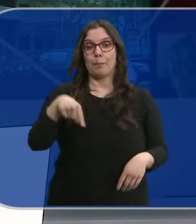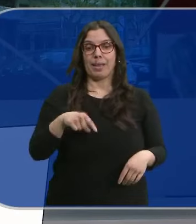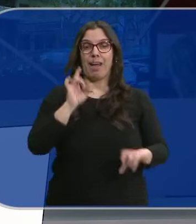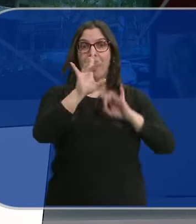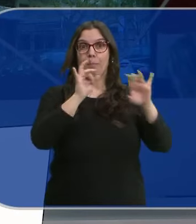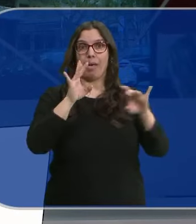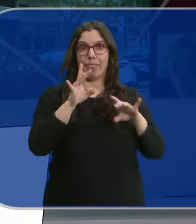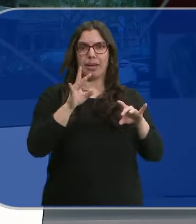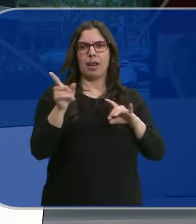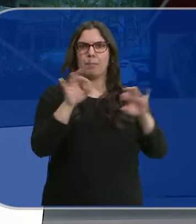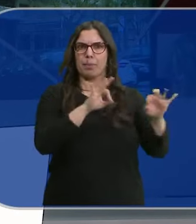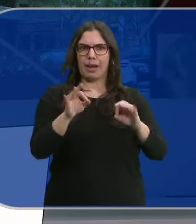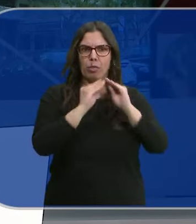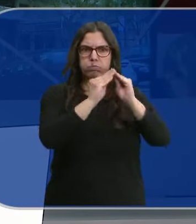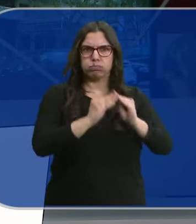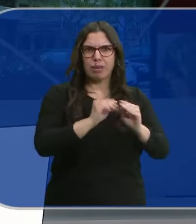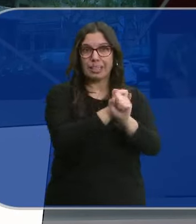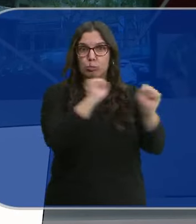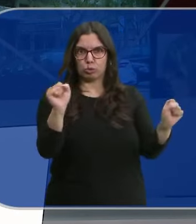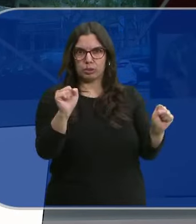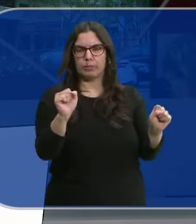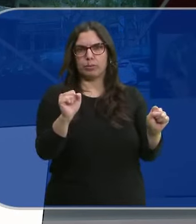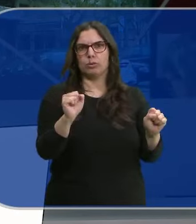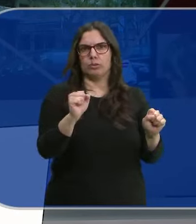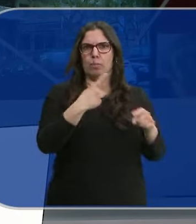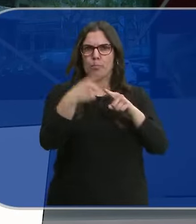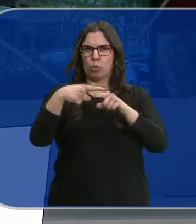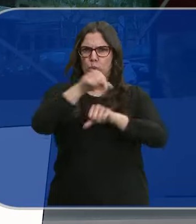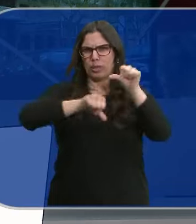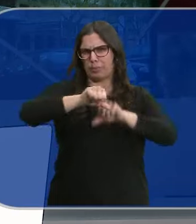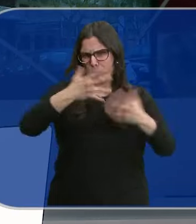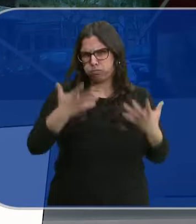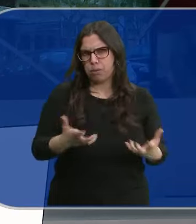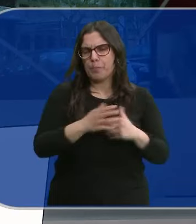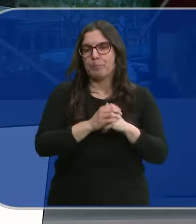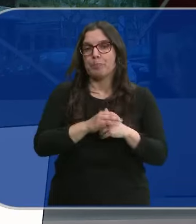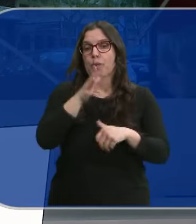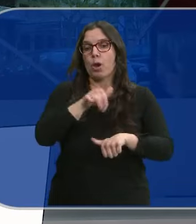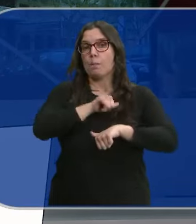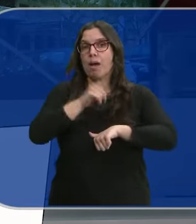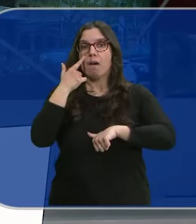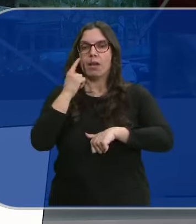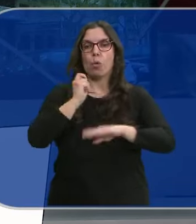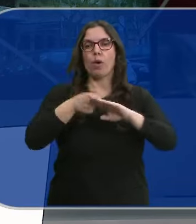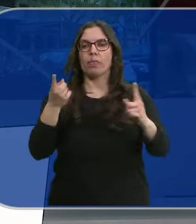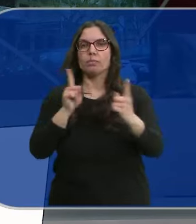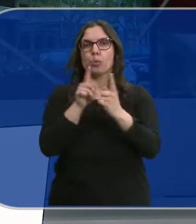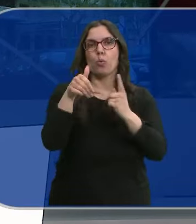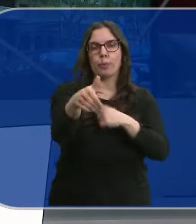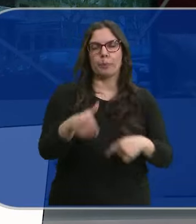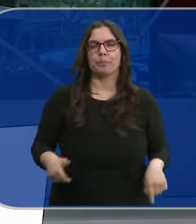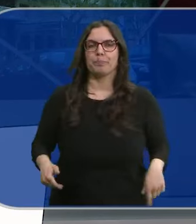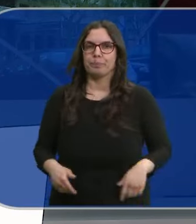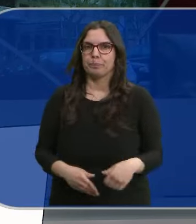almacén de explosivos que tenía montado también en una lonja con gran cantidad de productos químicos. Se está a la espera de que pase a disposición